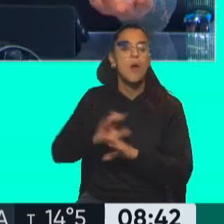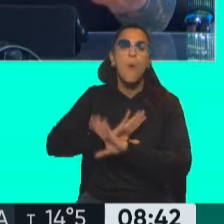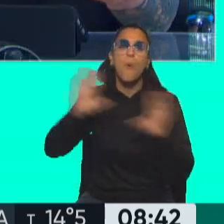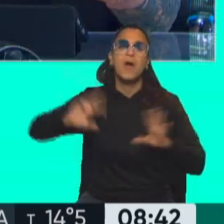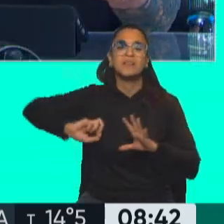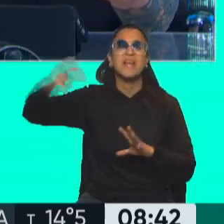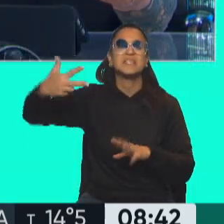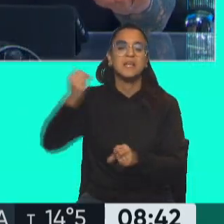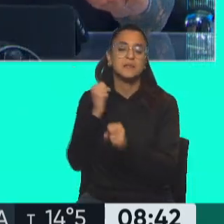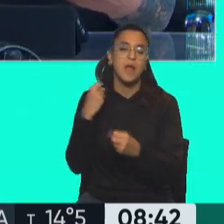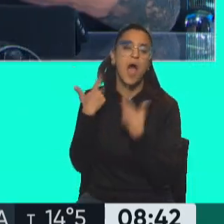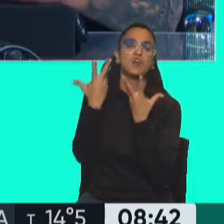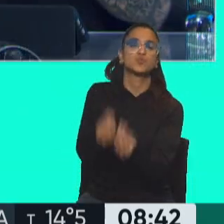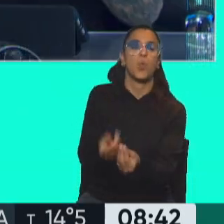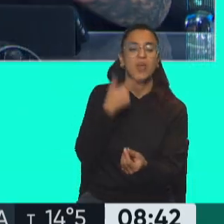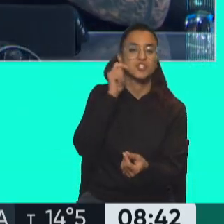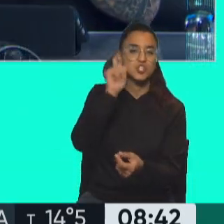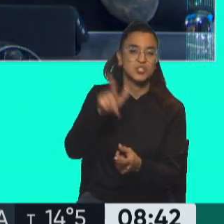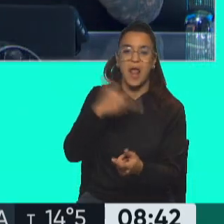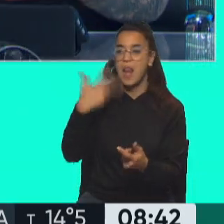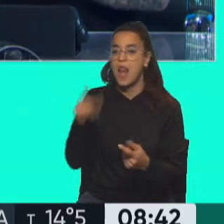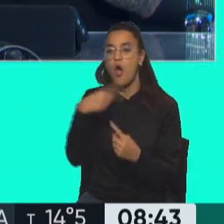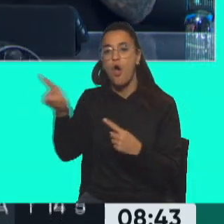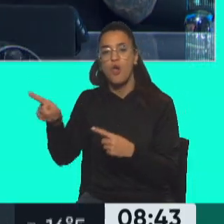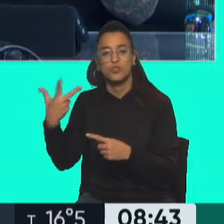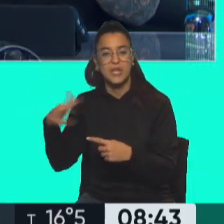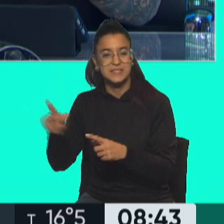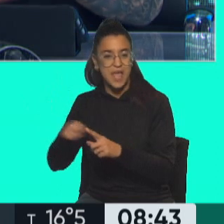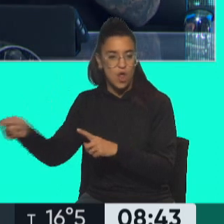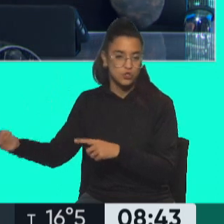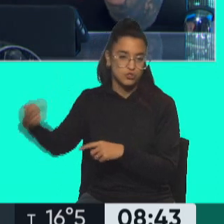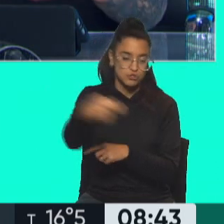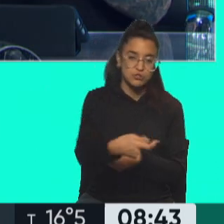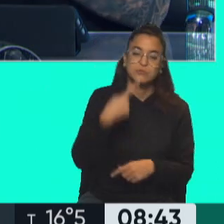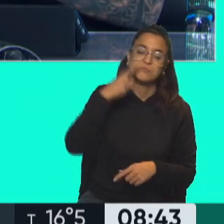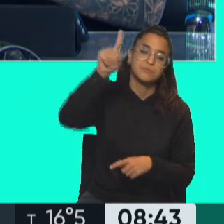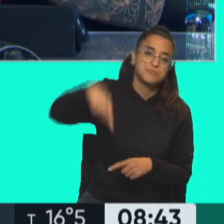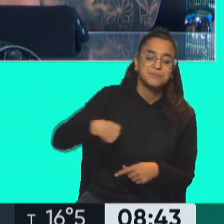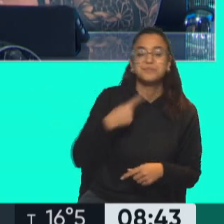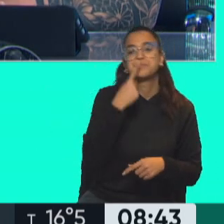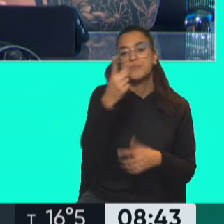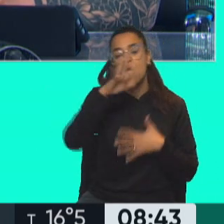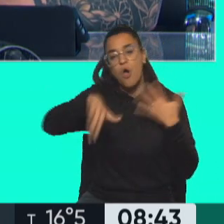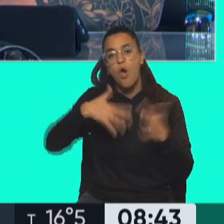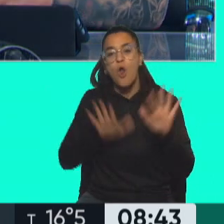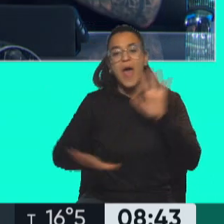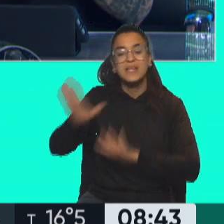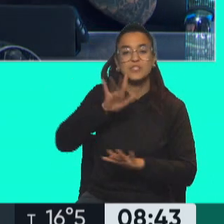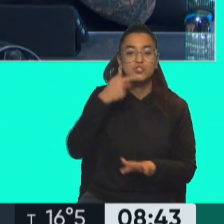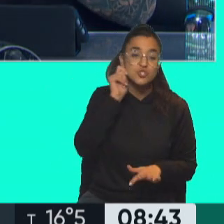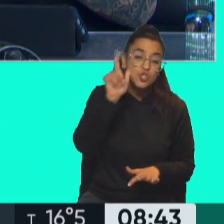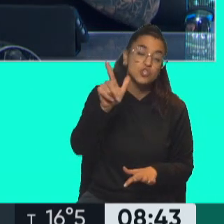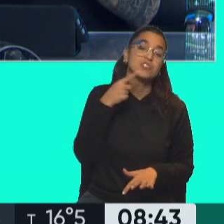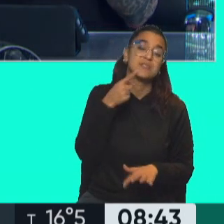tercerización de la ayuda social, esto lo venimos contando, generó una reacción inmediata por parte de las organizaciones sociales que están